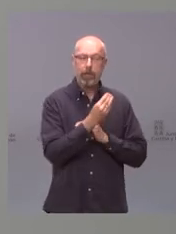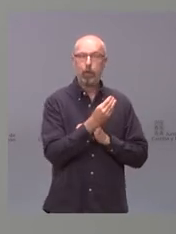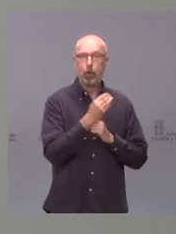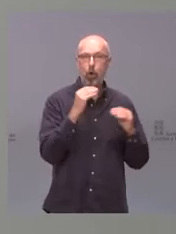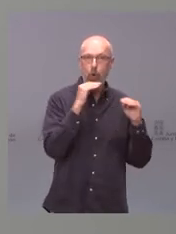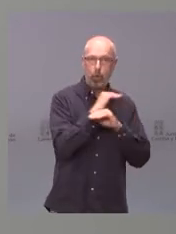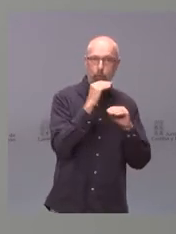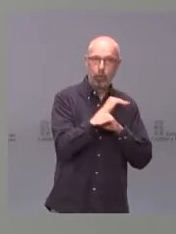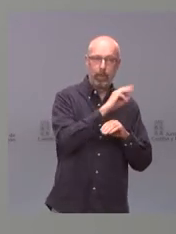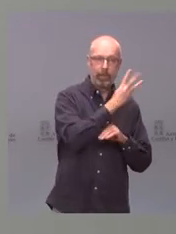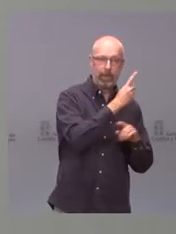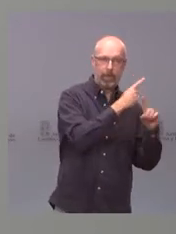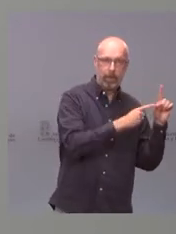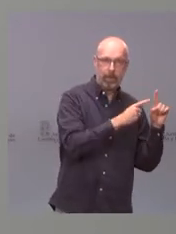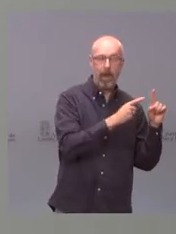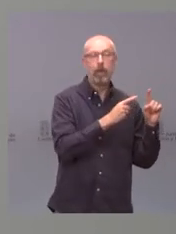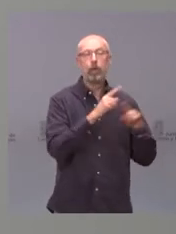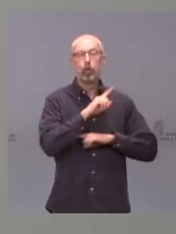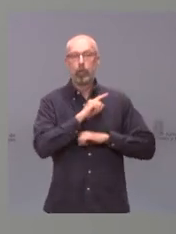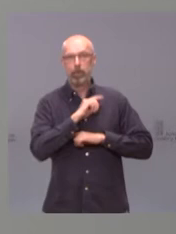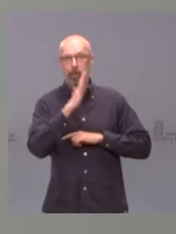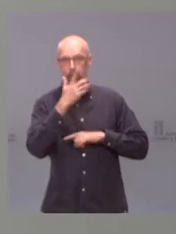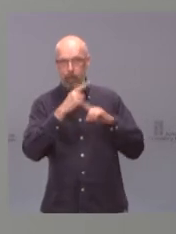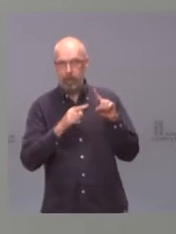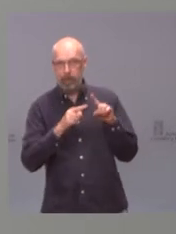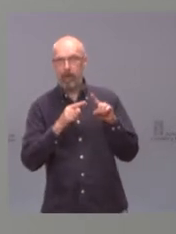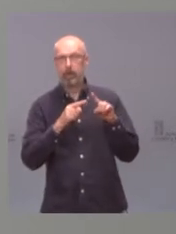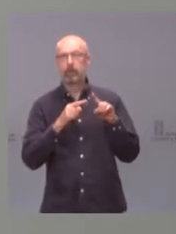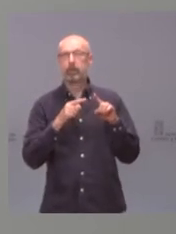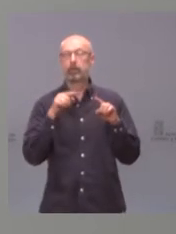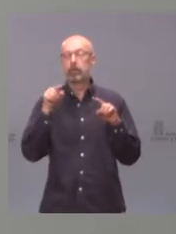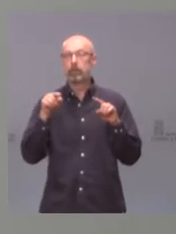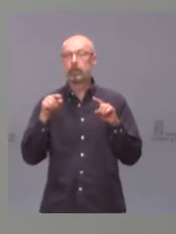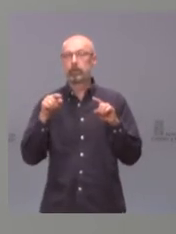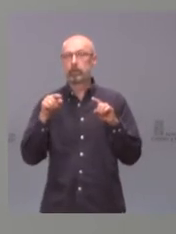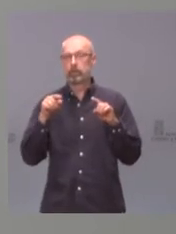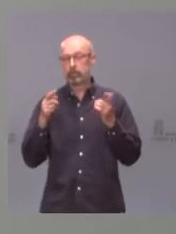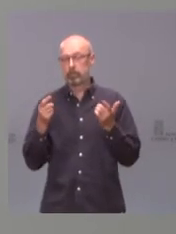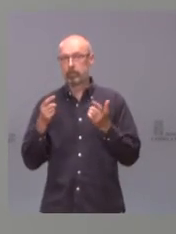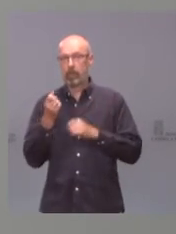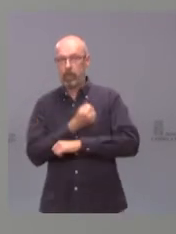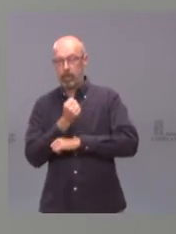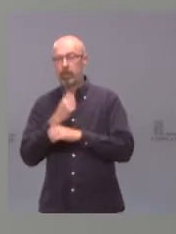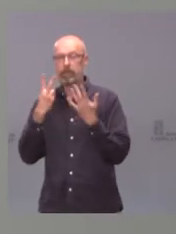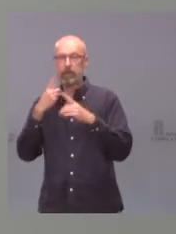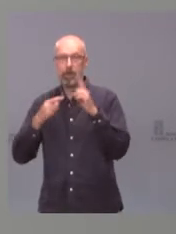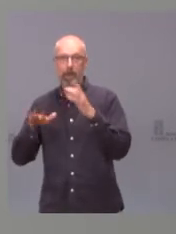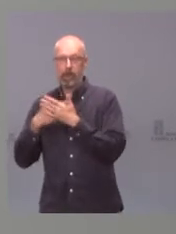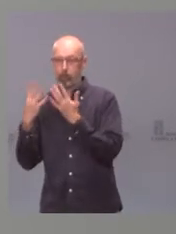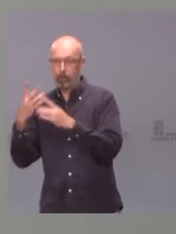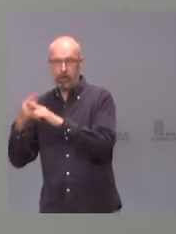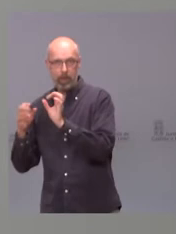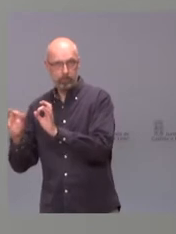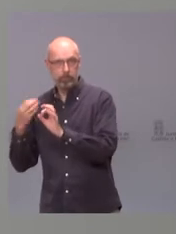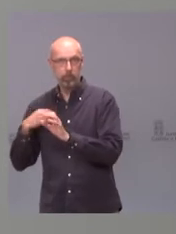3 y media a 5 y media, en noviembre 5 y media a 7 y media y 7 y media a 21 a 30. Esta información estará colgada